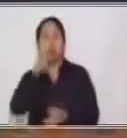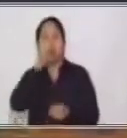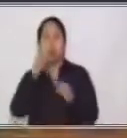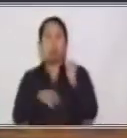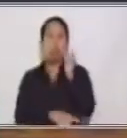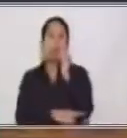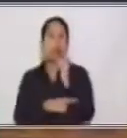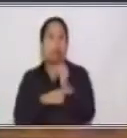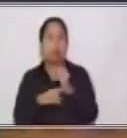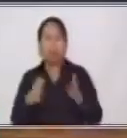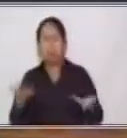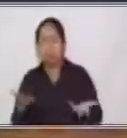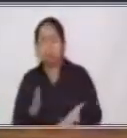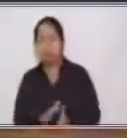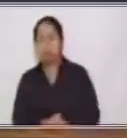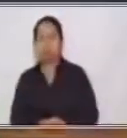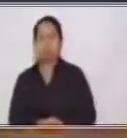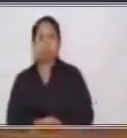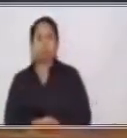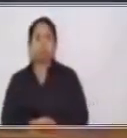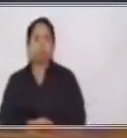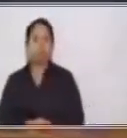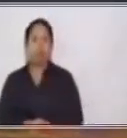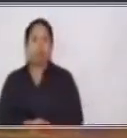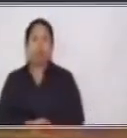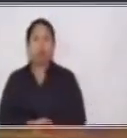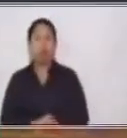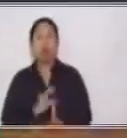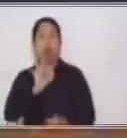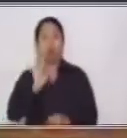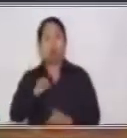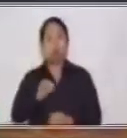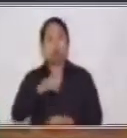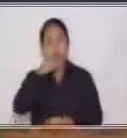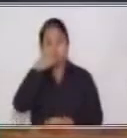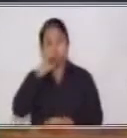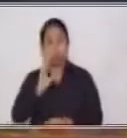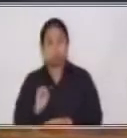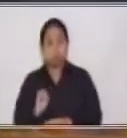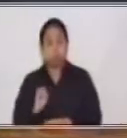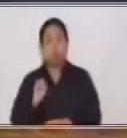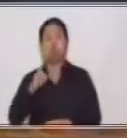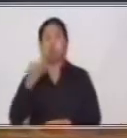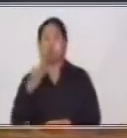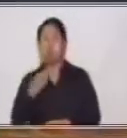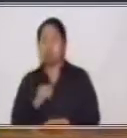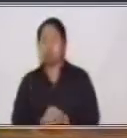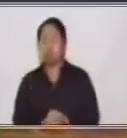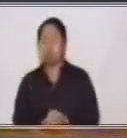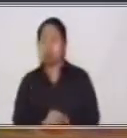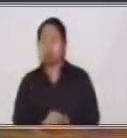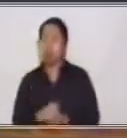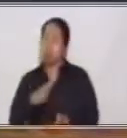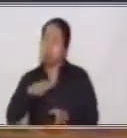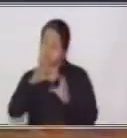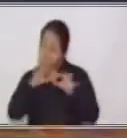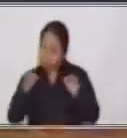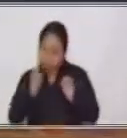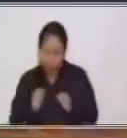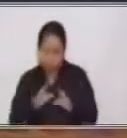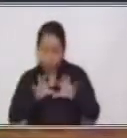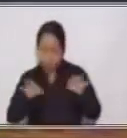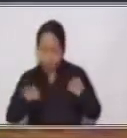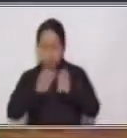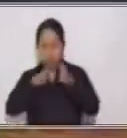fuera necesario. Hay niños y niñas que les gusta tener así todo perfecto. Para ello deben de tener todos esos